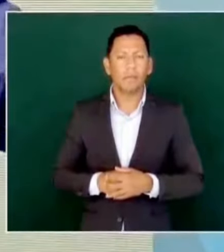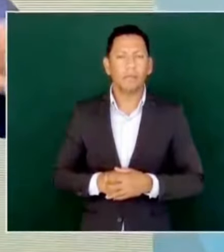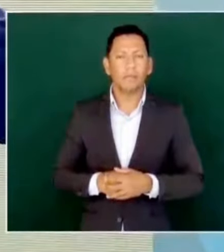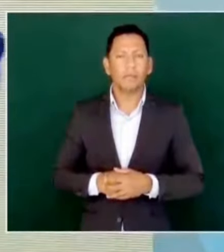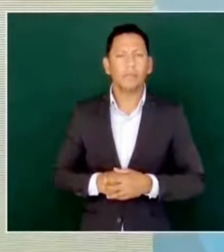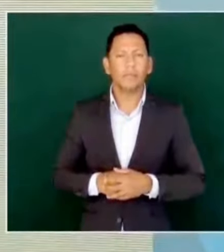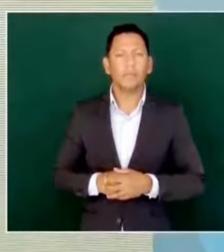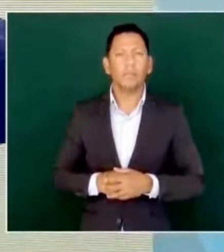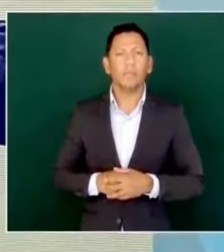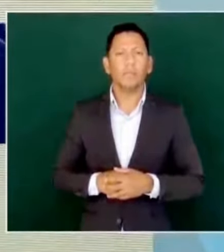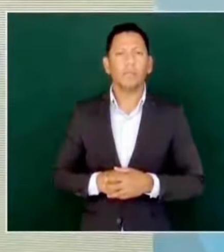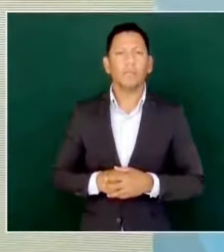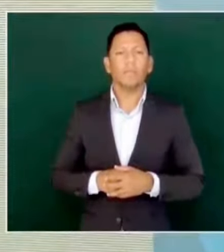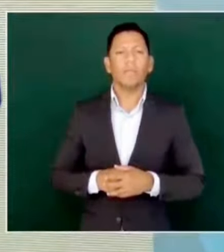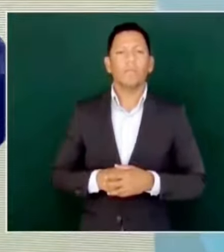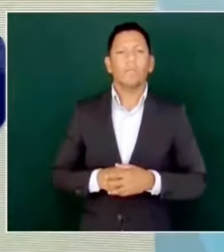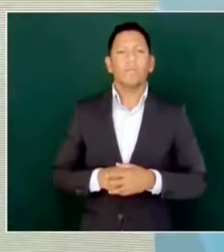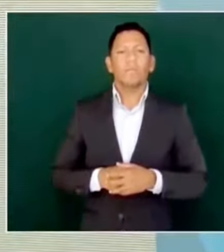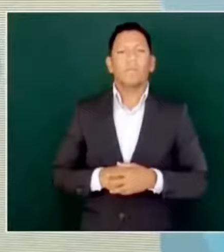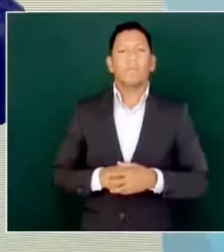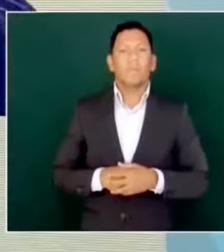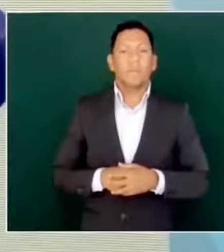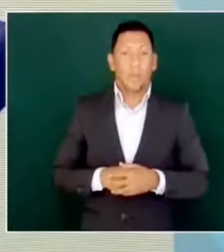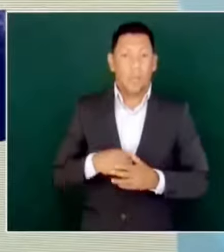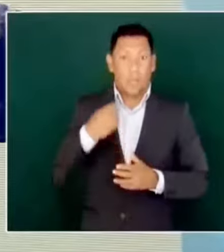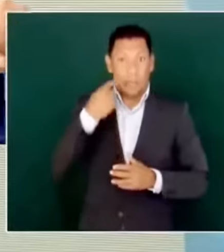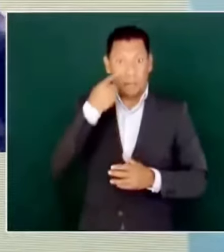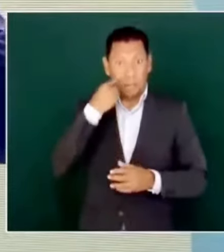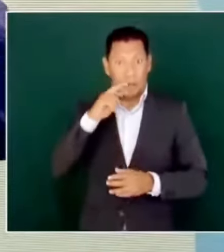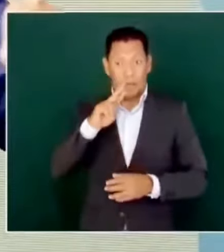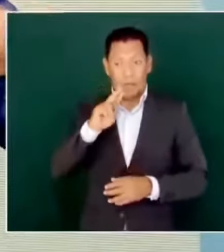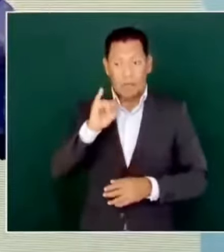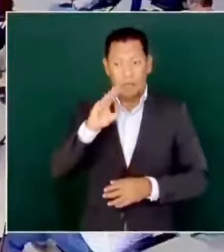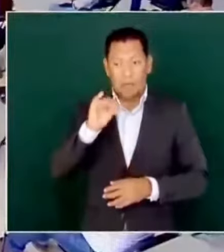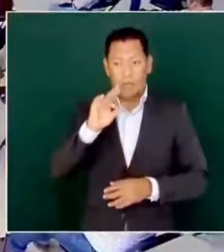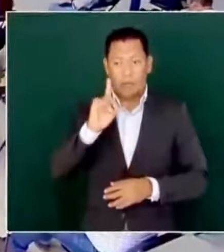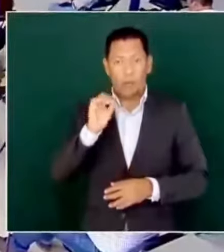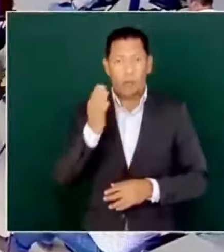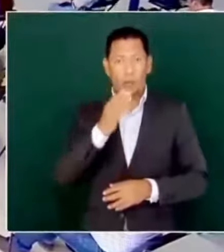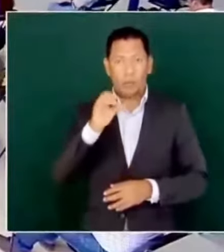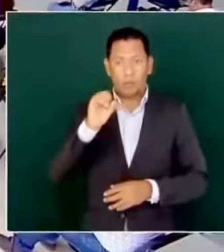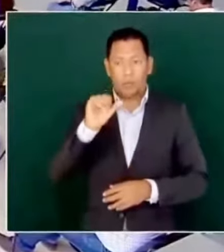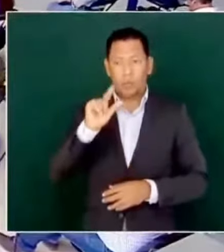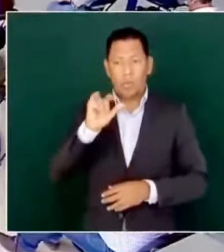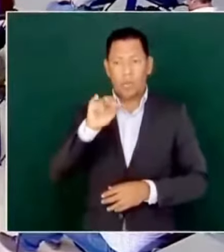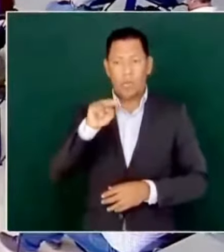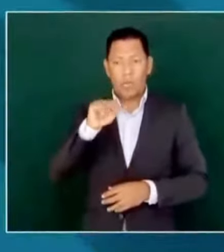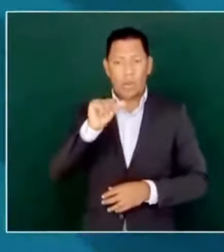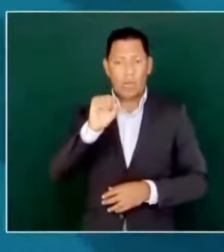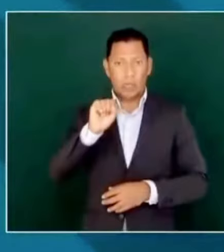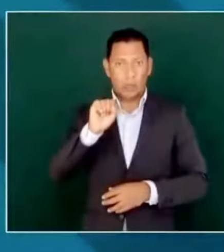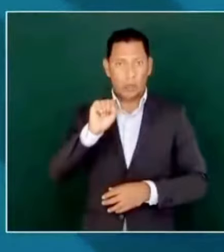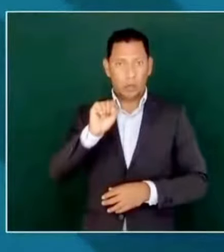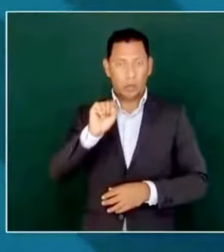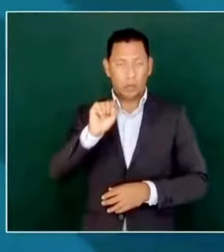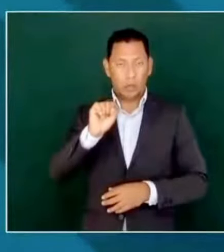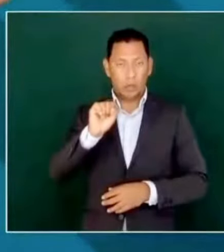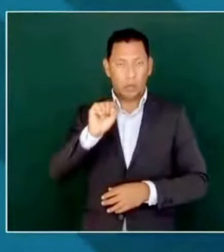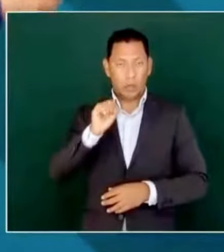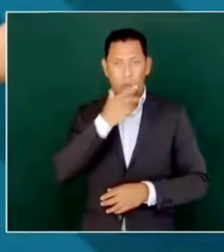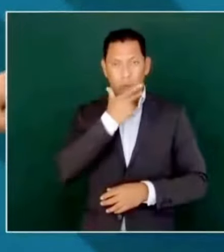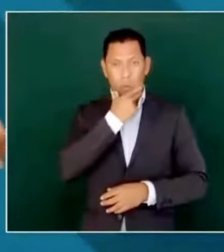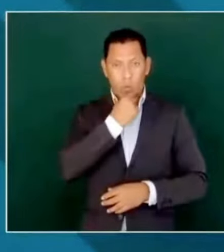Y Ricardo Salinas, que es un hombre de